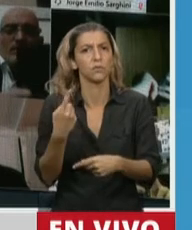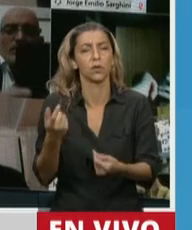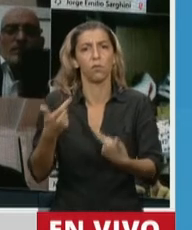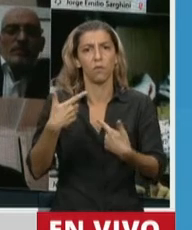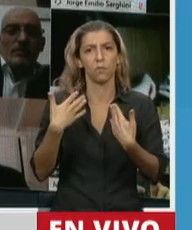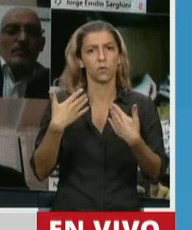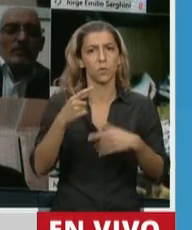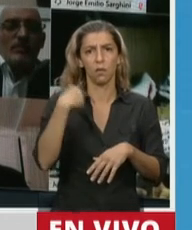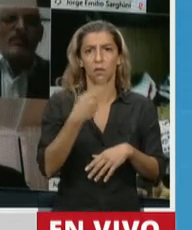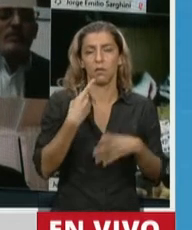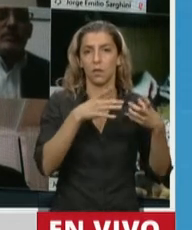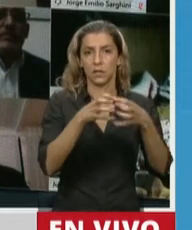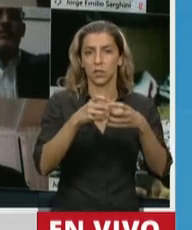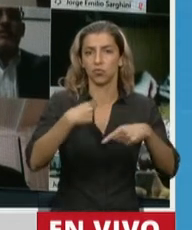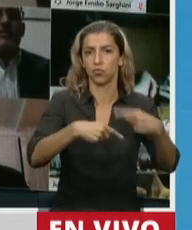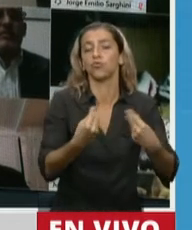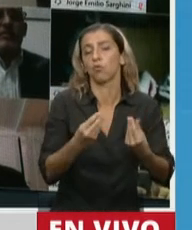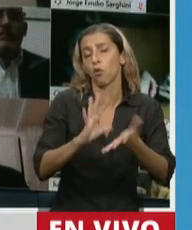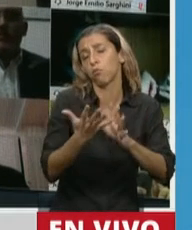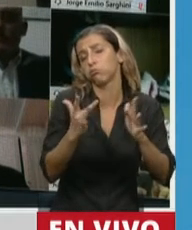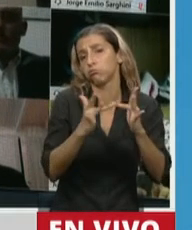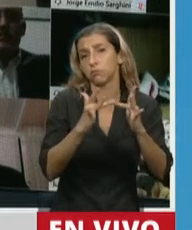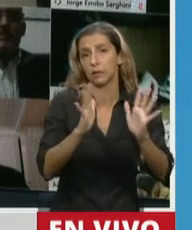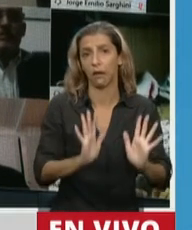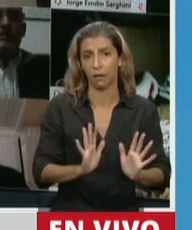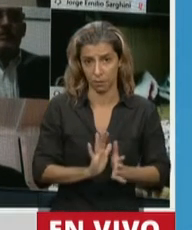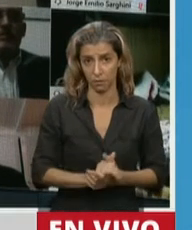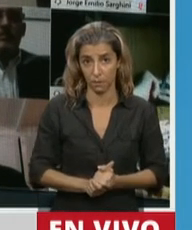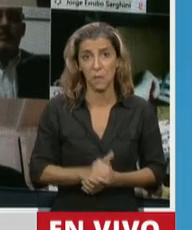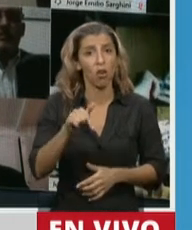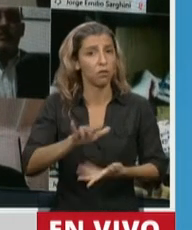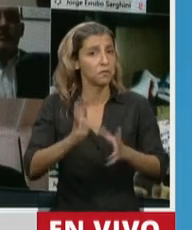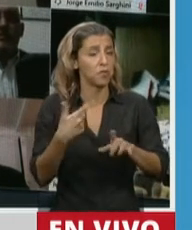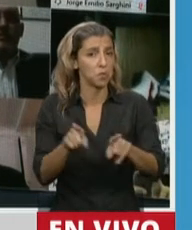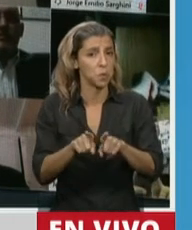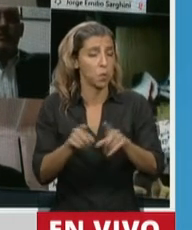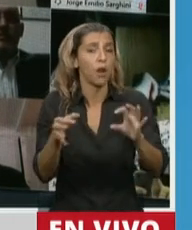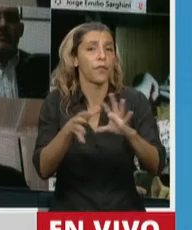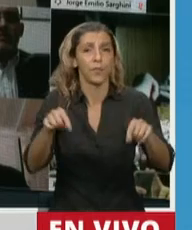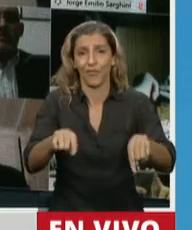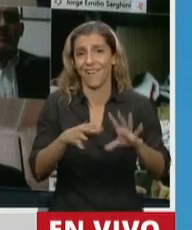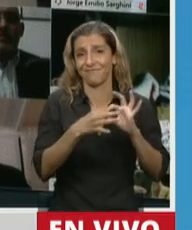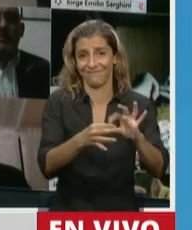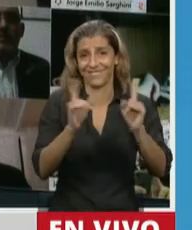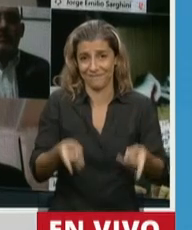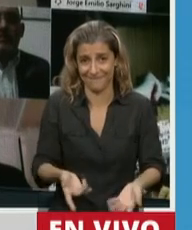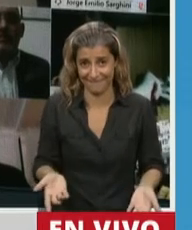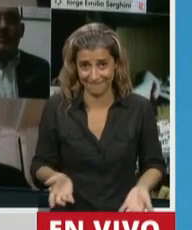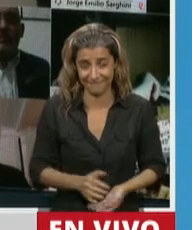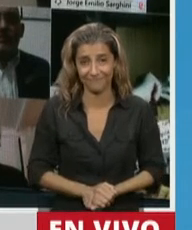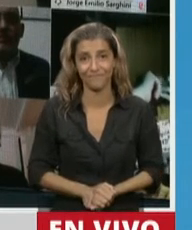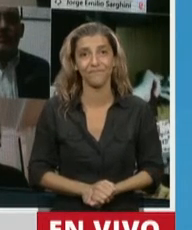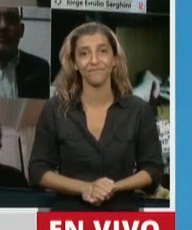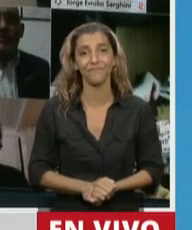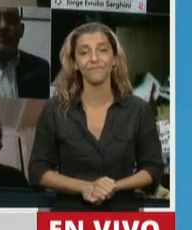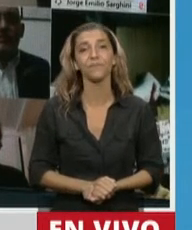remota, pero que realmente es muy importante y muy democrática. Creo, señor Presidente,